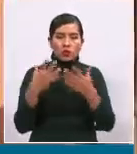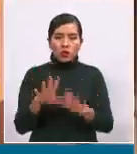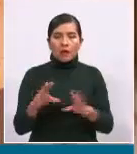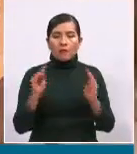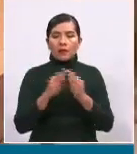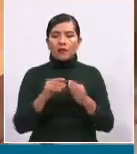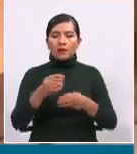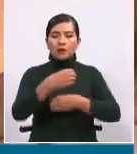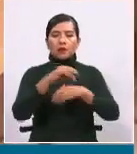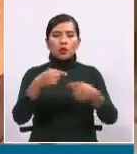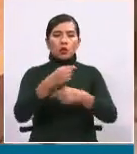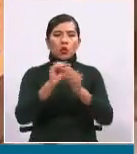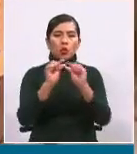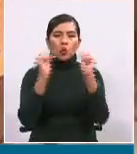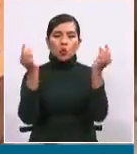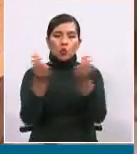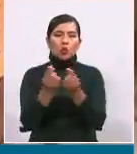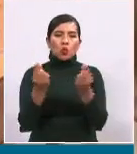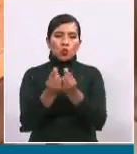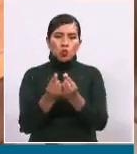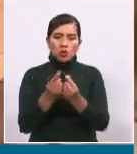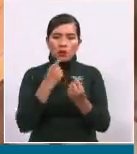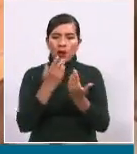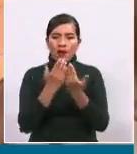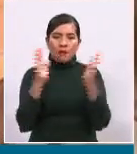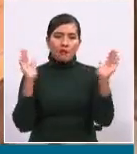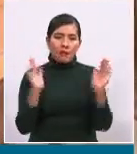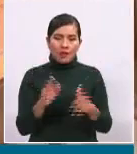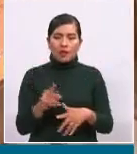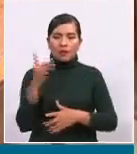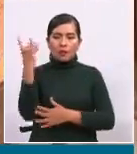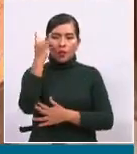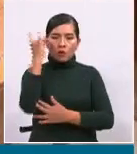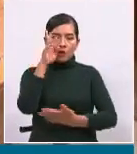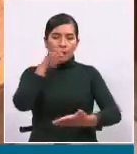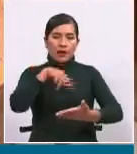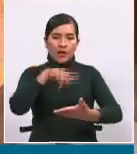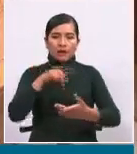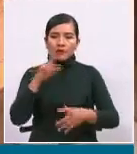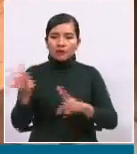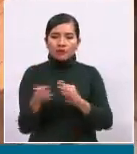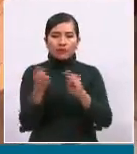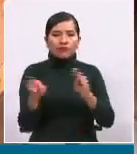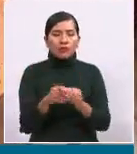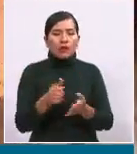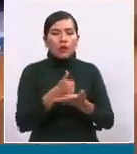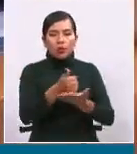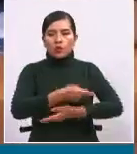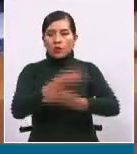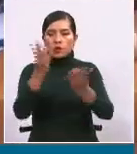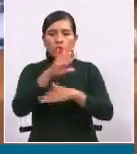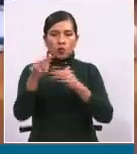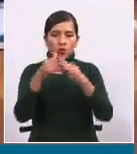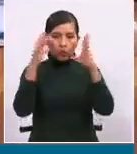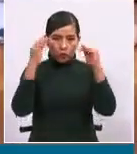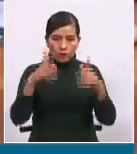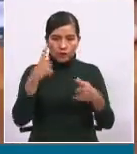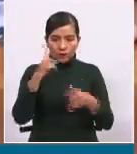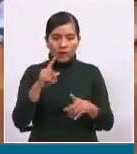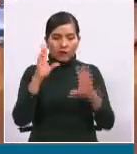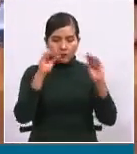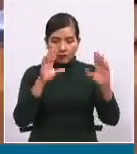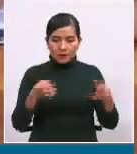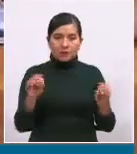Abiertas Bolivia Lee, esos también van a ser trabajos complementarios que van a hacer nuestros maestros y maestras con nuestros estudiantes,